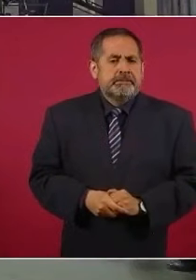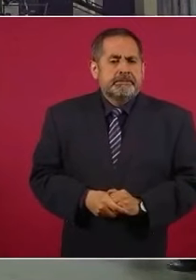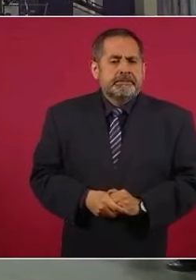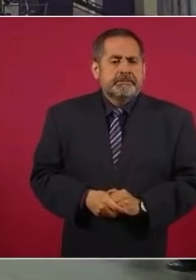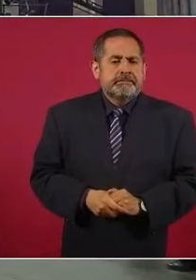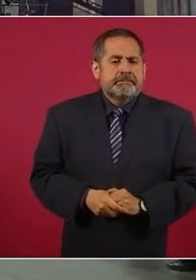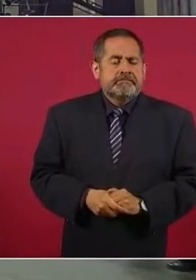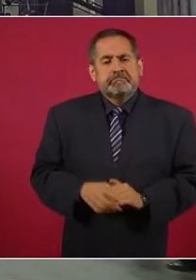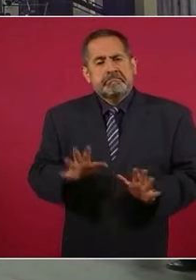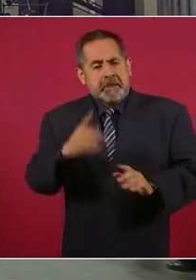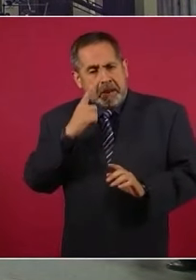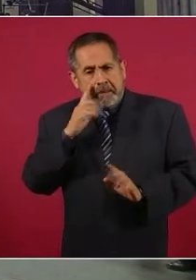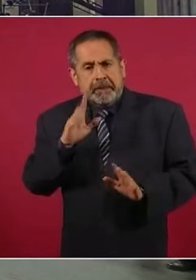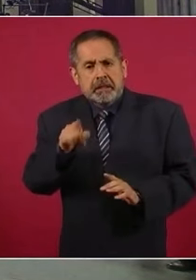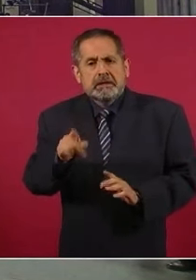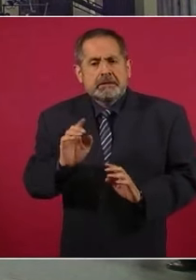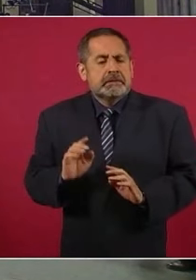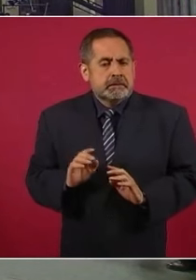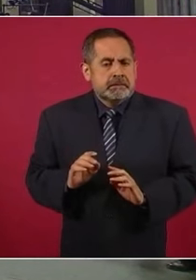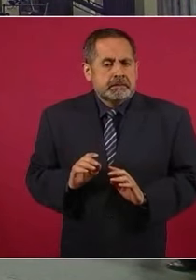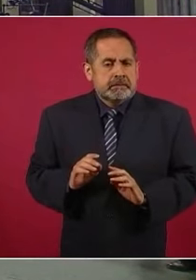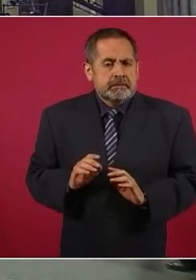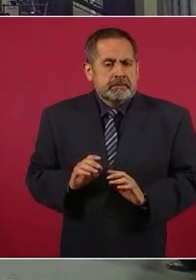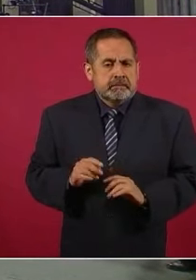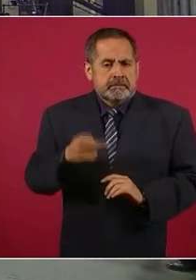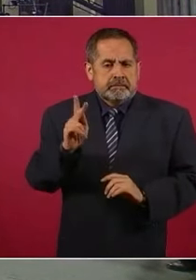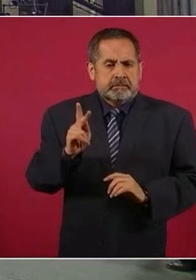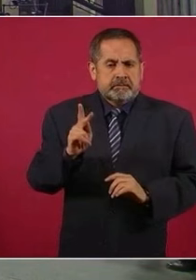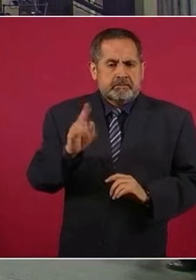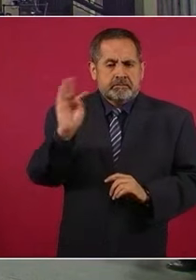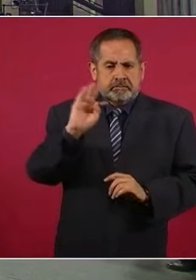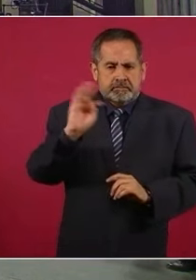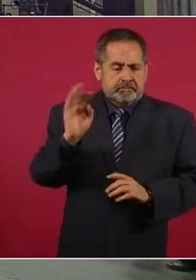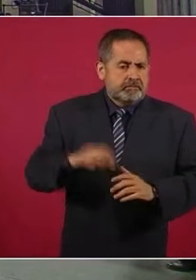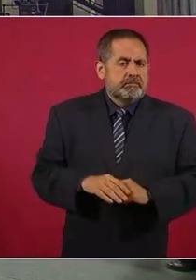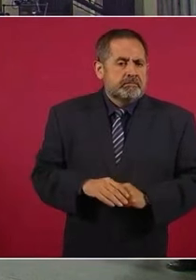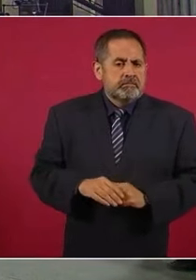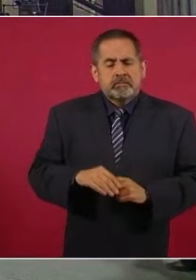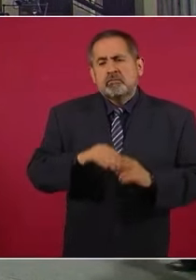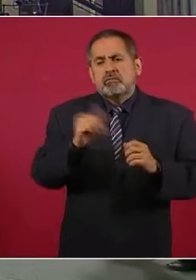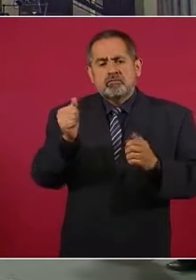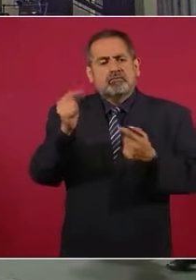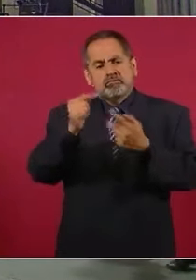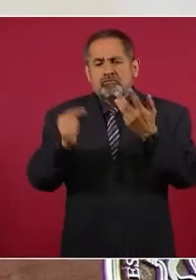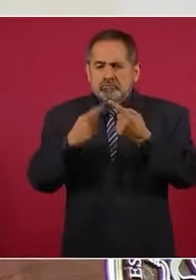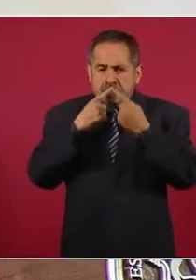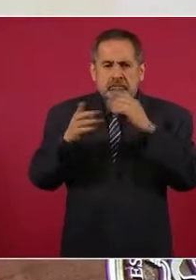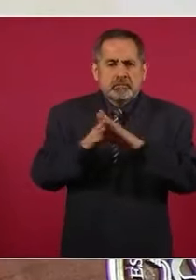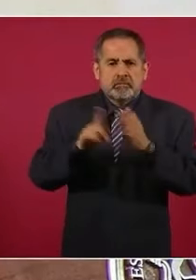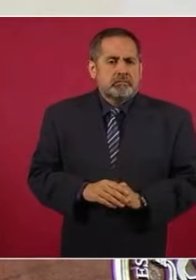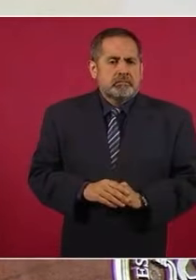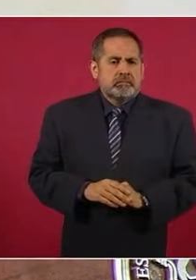Habría que verlo, pero pueden haber otros mecanismos, por ejemplo,